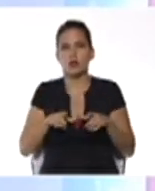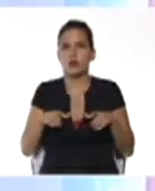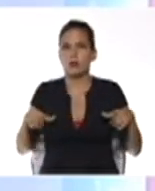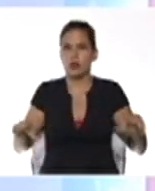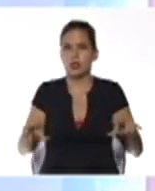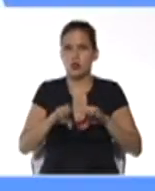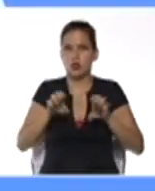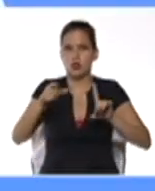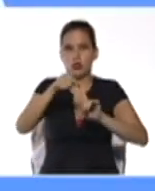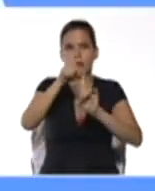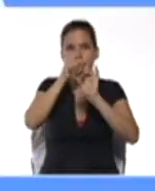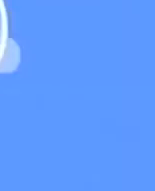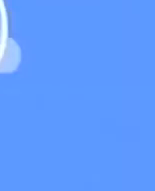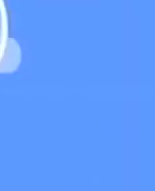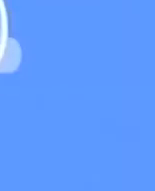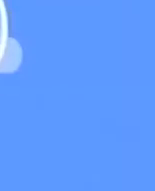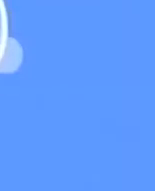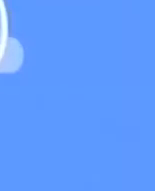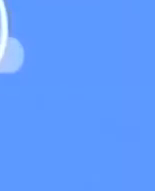especial